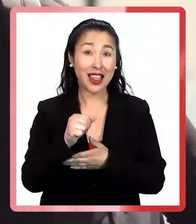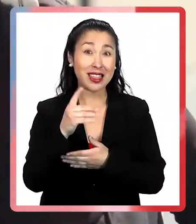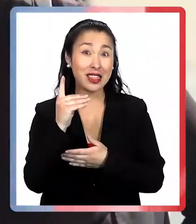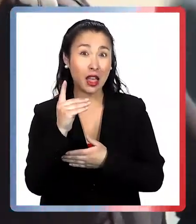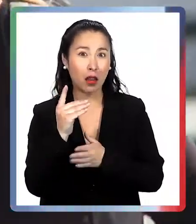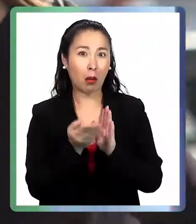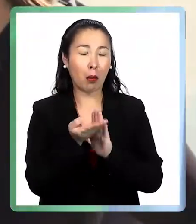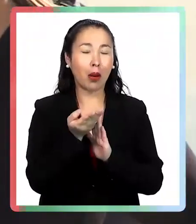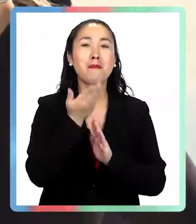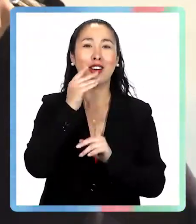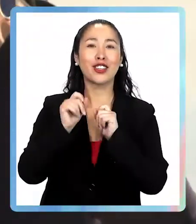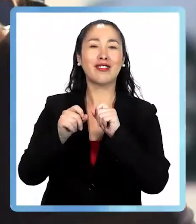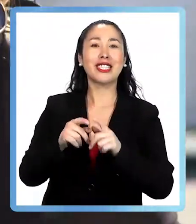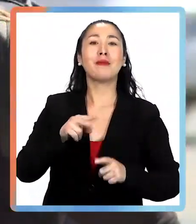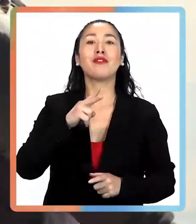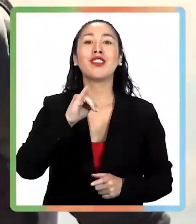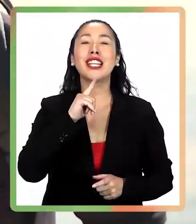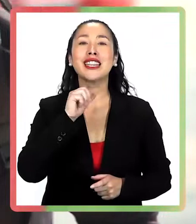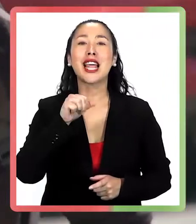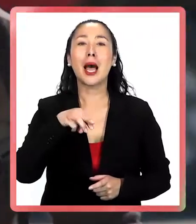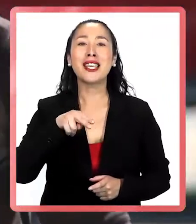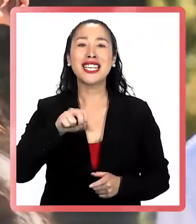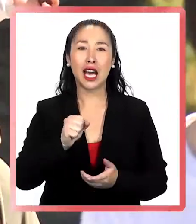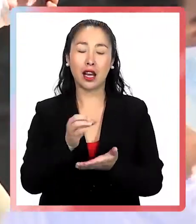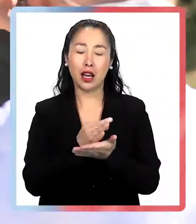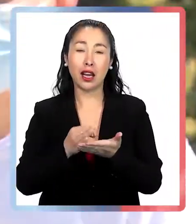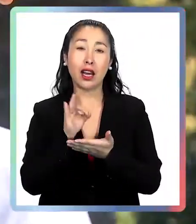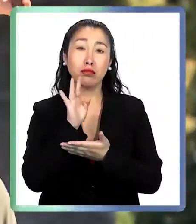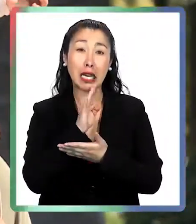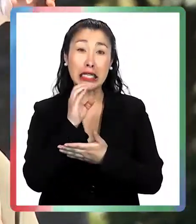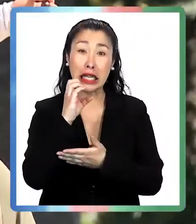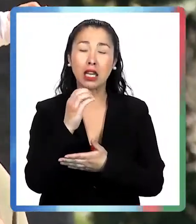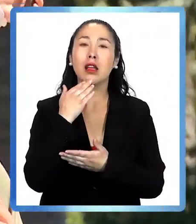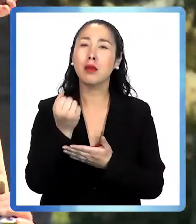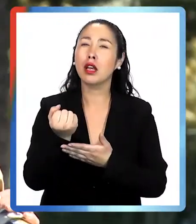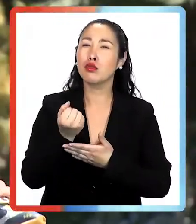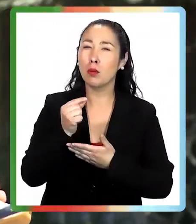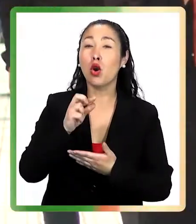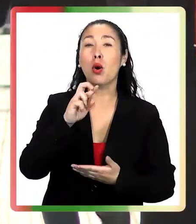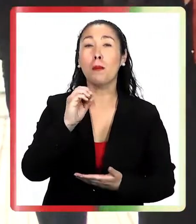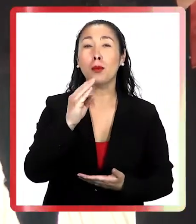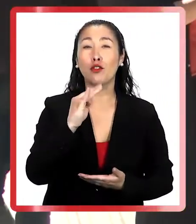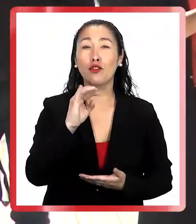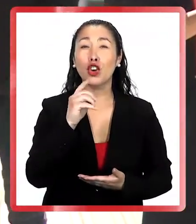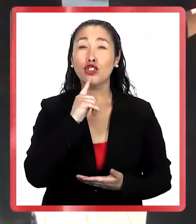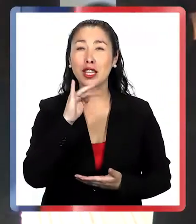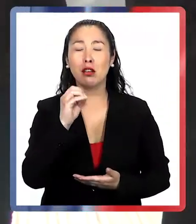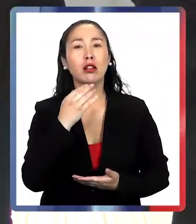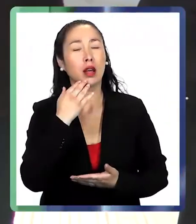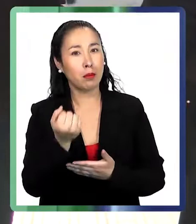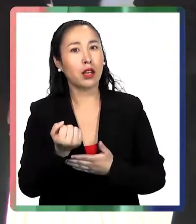zinc, la vitamina C, ayudarían un poquito y los probióticos ayudarían un poquito. Hay una revisión,